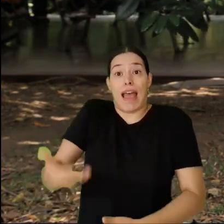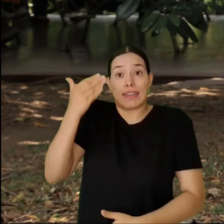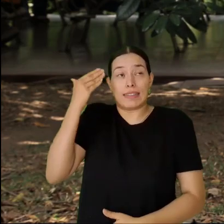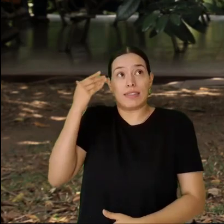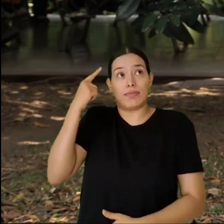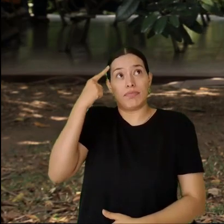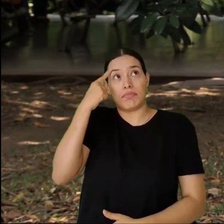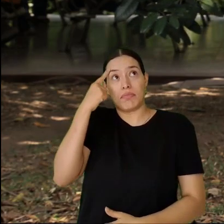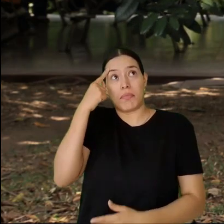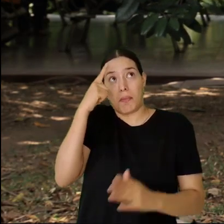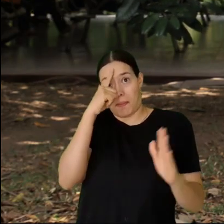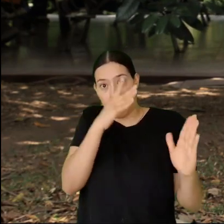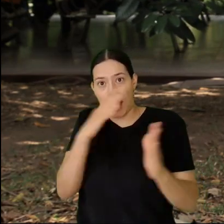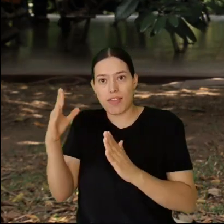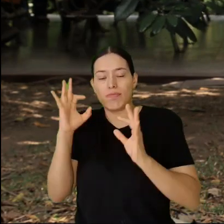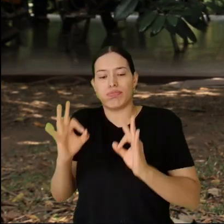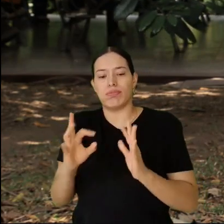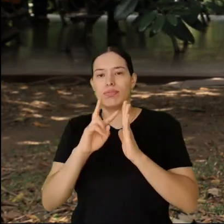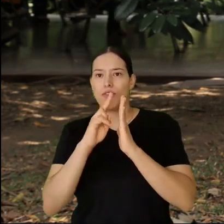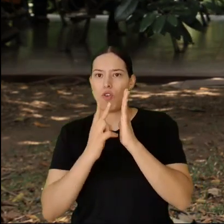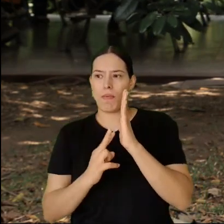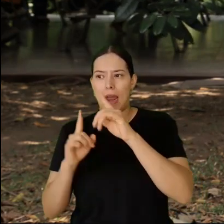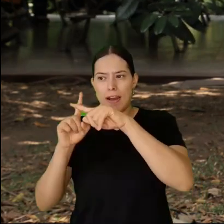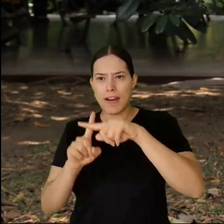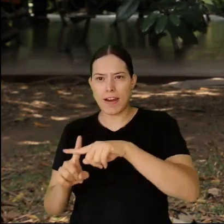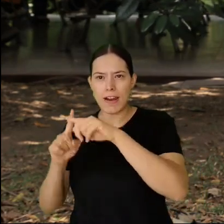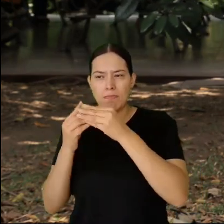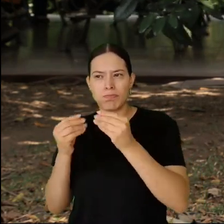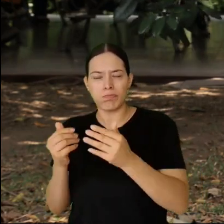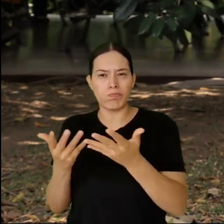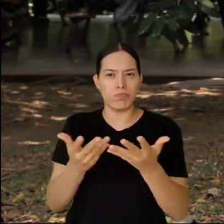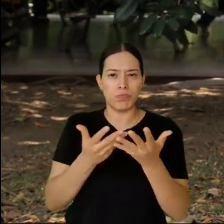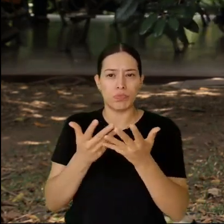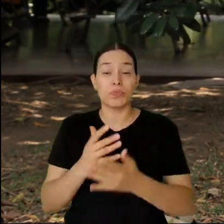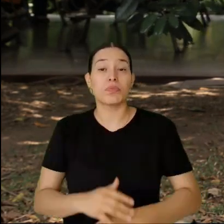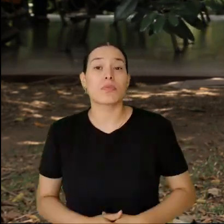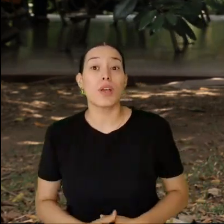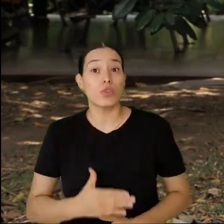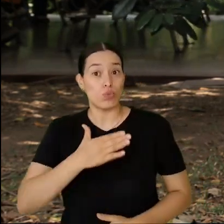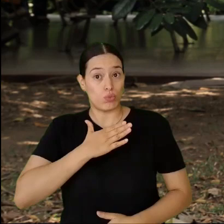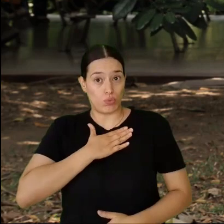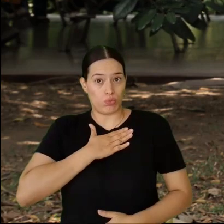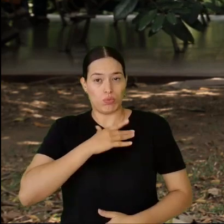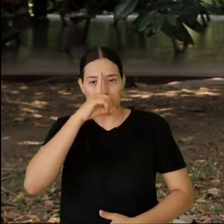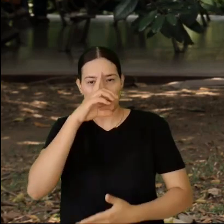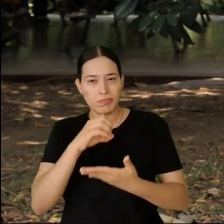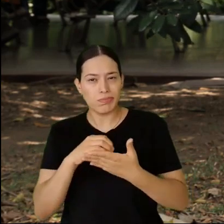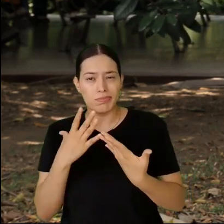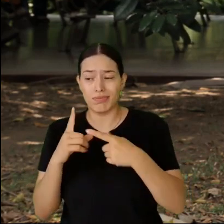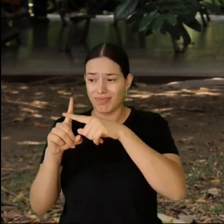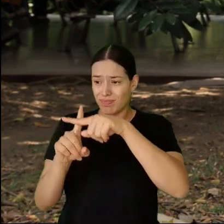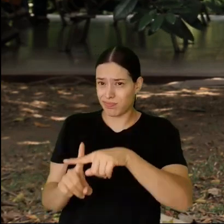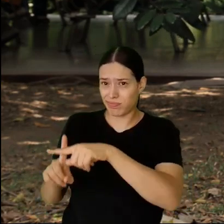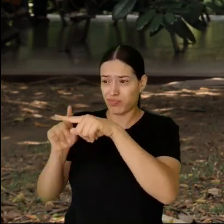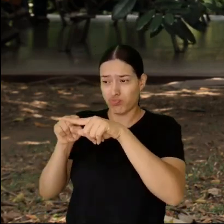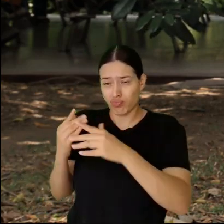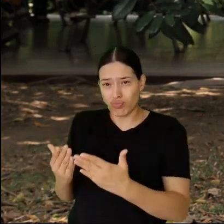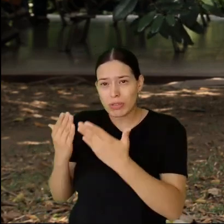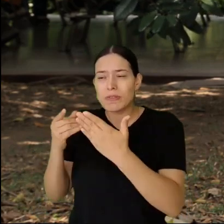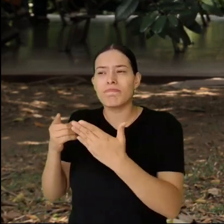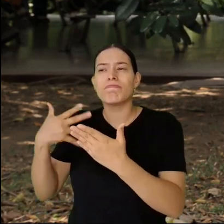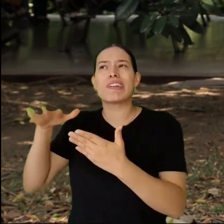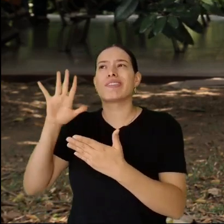habíamos pensado desde el principio era una reforma, yo en lo personal considero que la Procuraduría General de la Nación es una